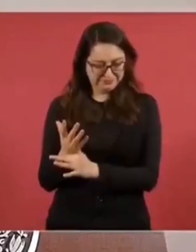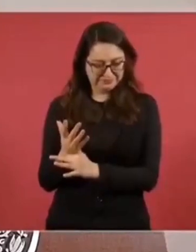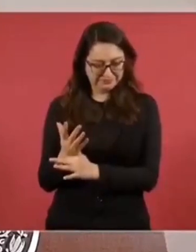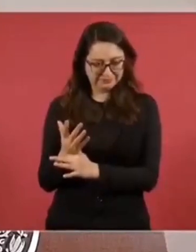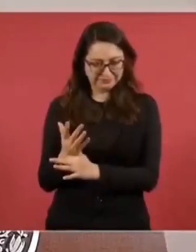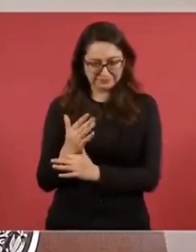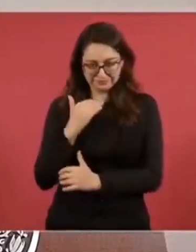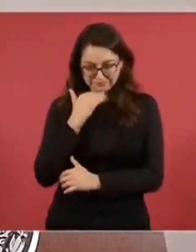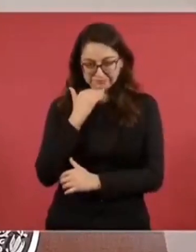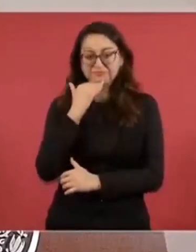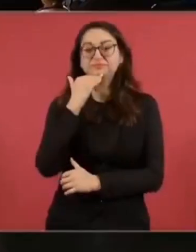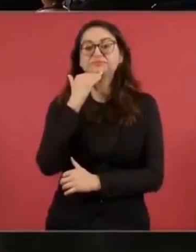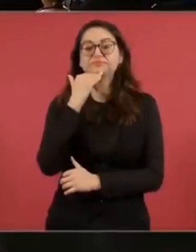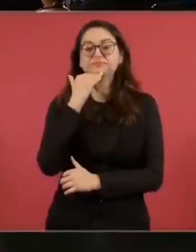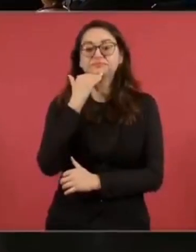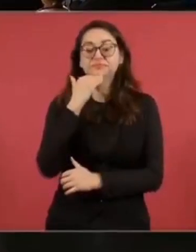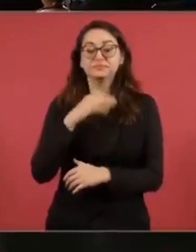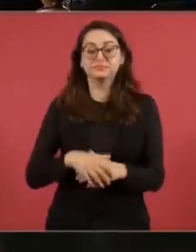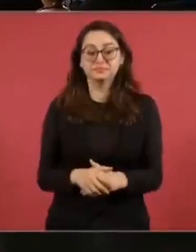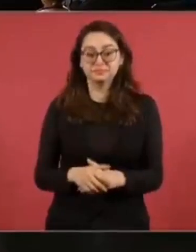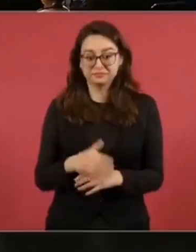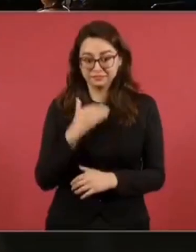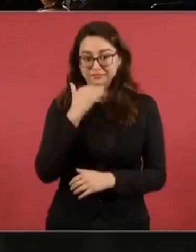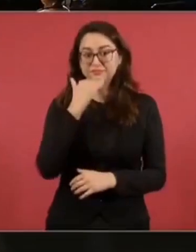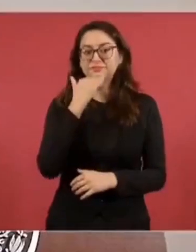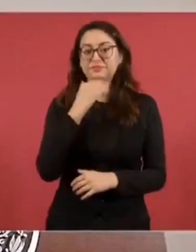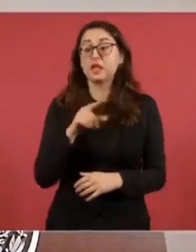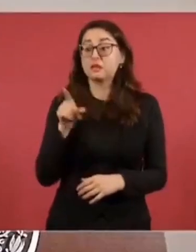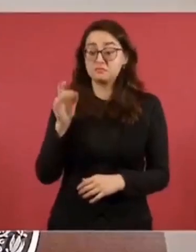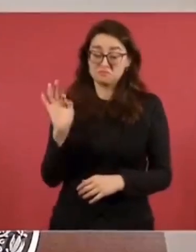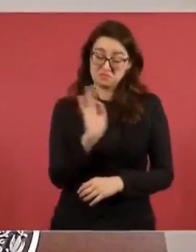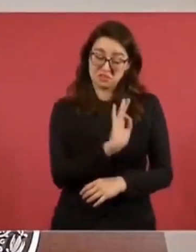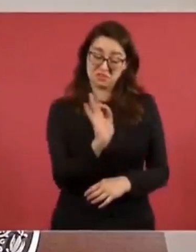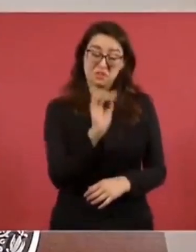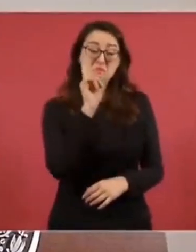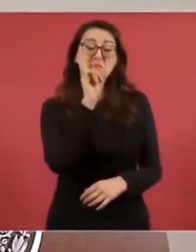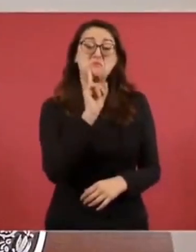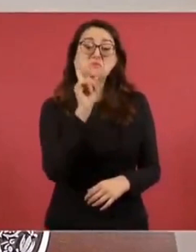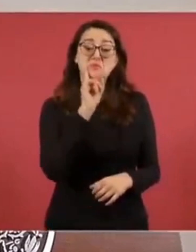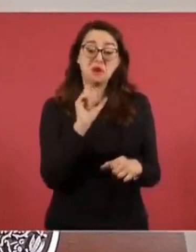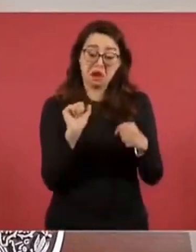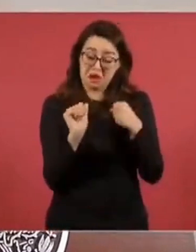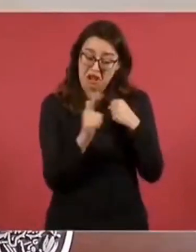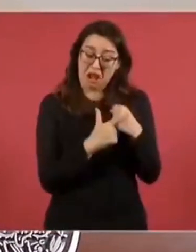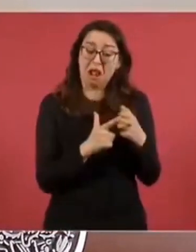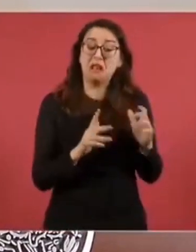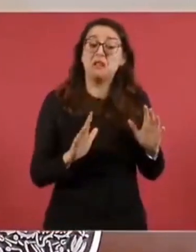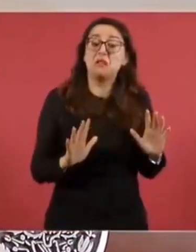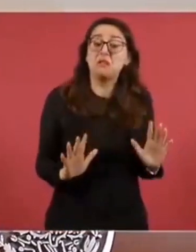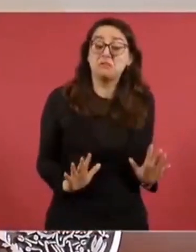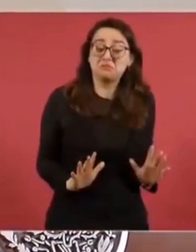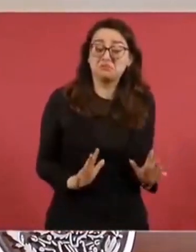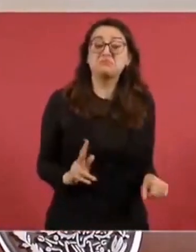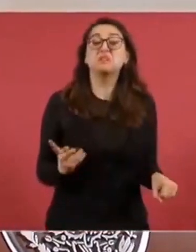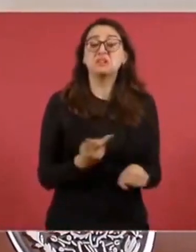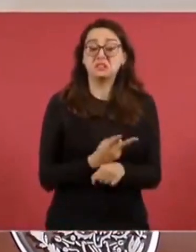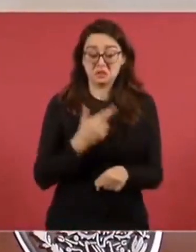Si le pasa algo, ¿a quién hacemos responsable? Por la dignidad… No, no, no, no exagere. Mire, si la